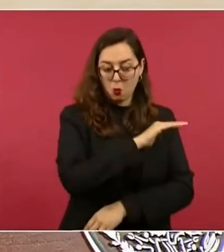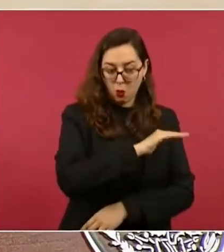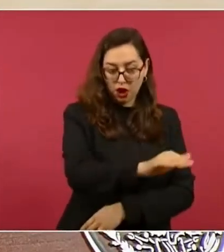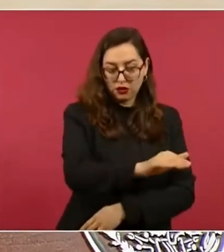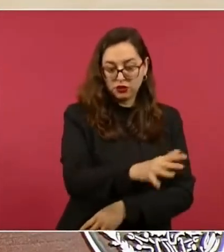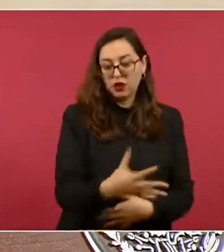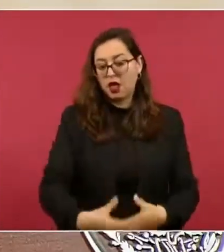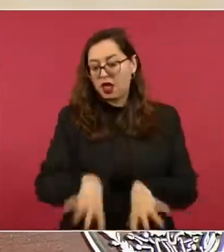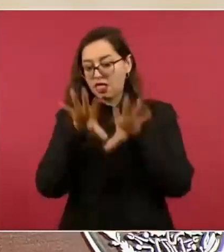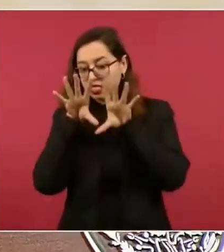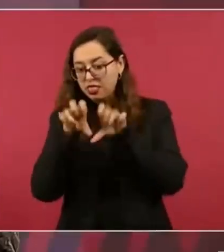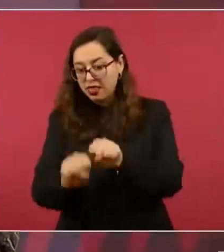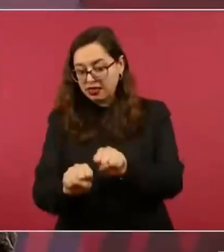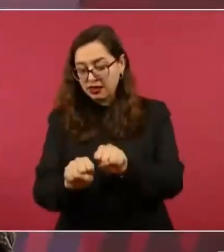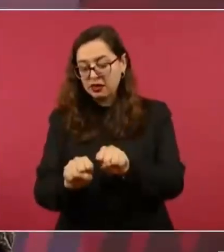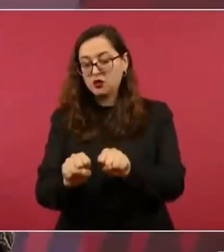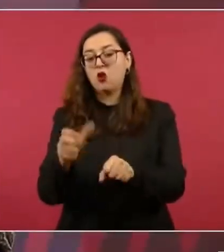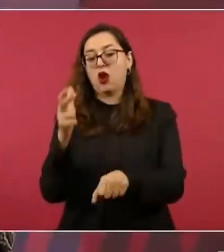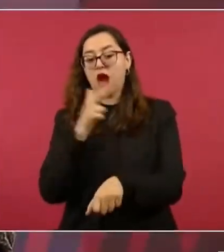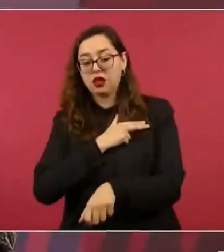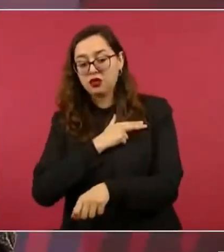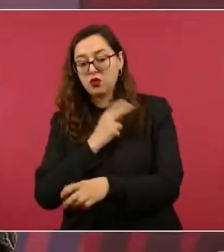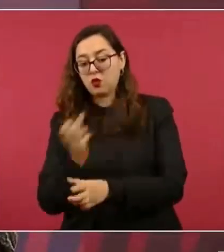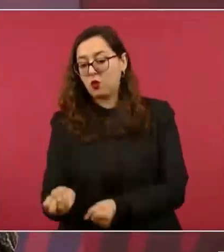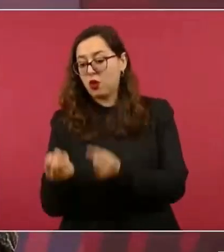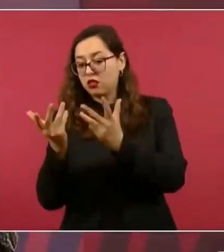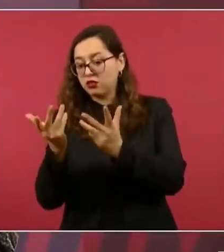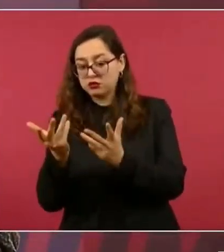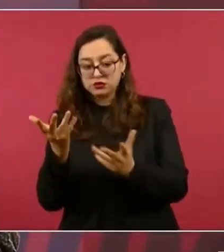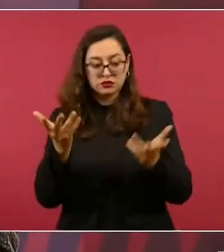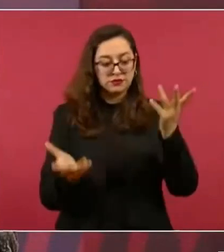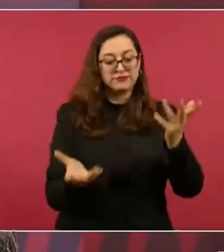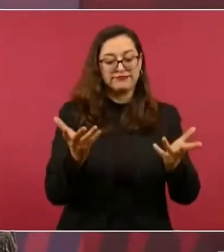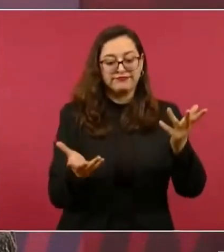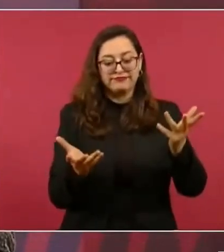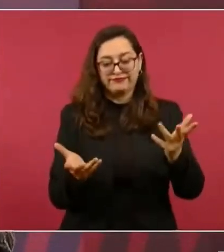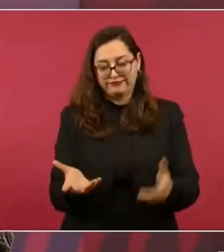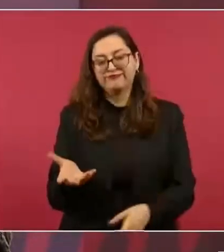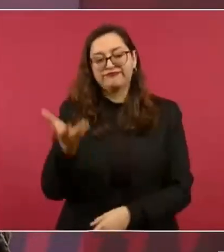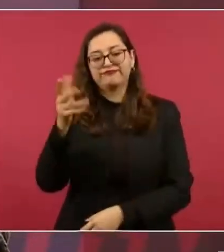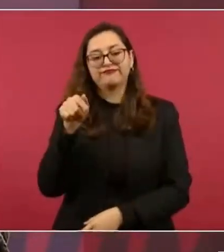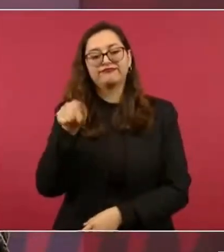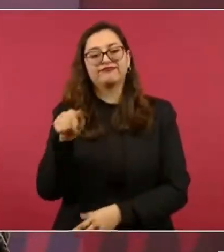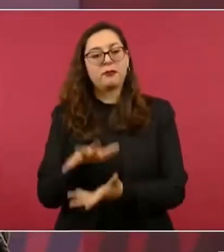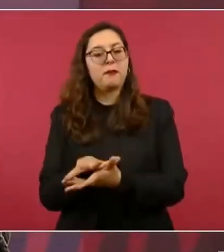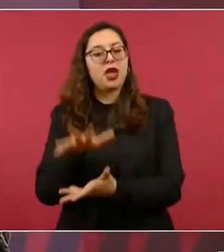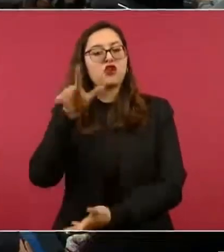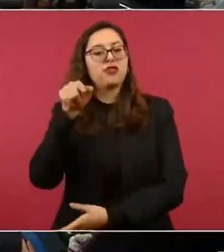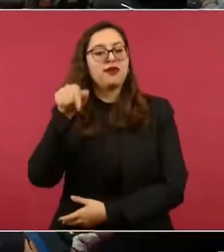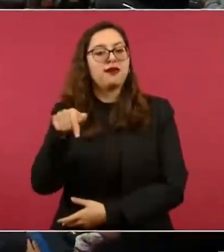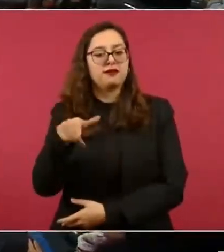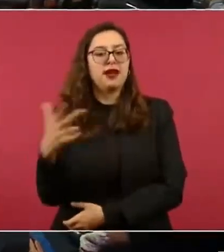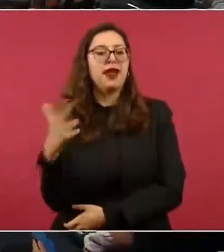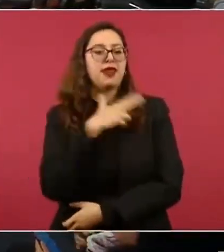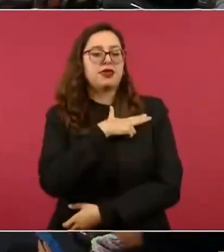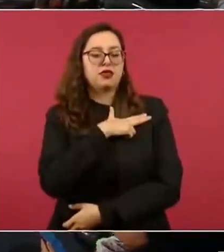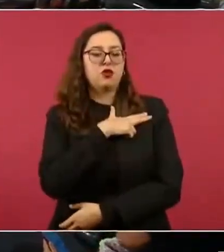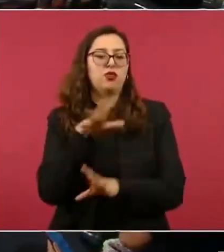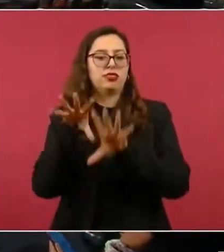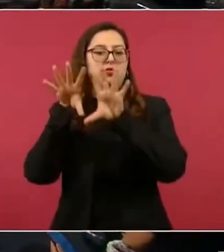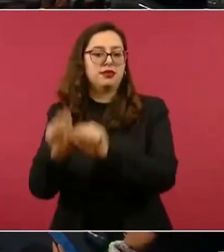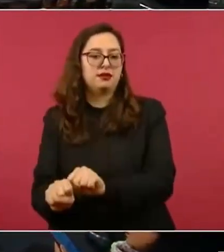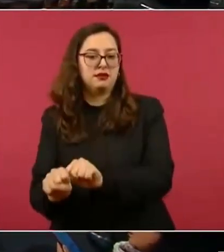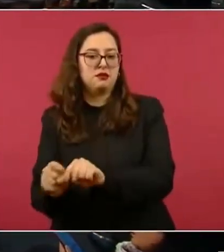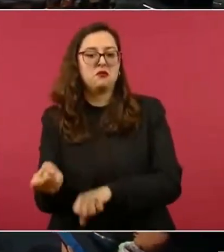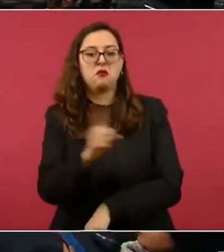y los heridos de los muertos, y antes no era así,